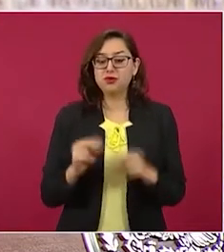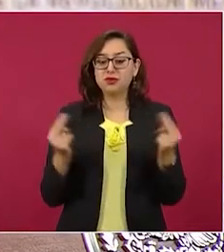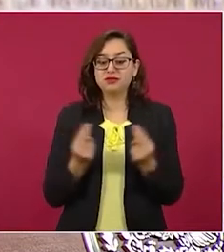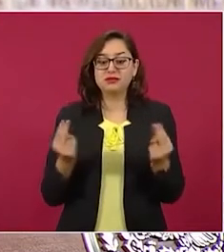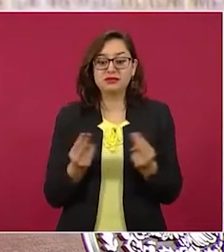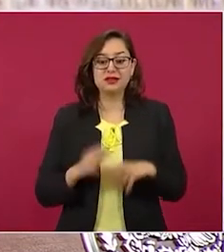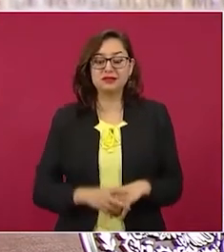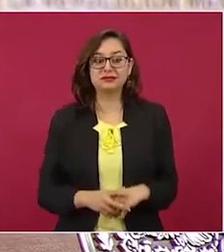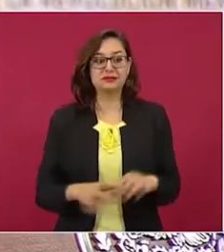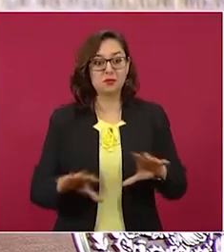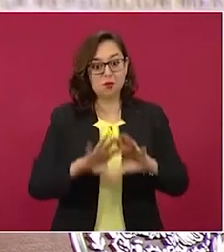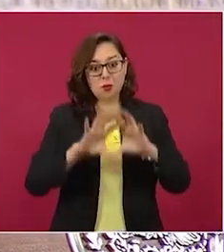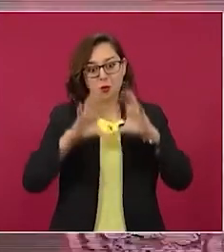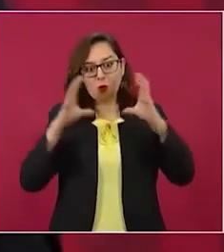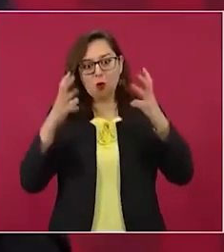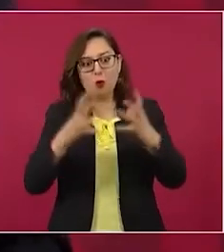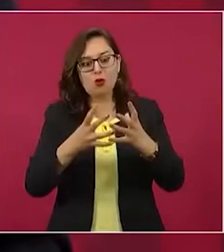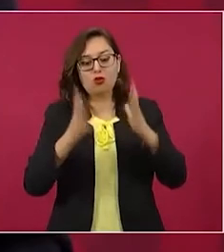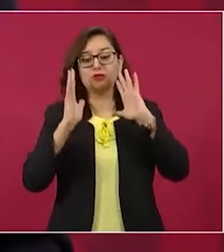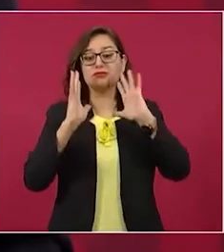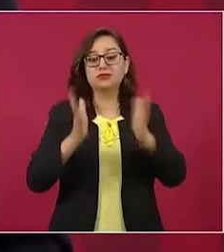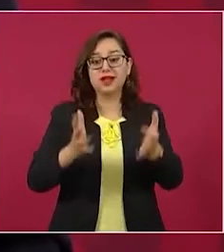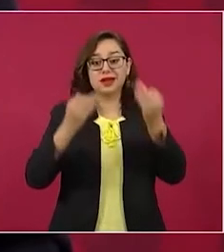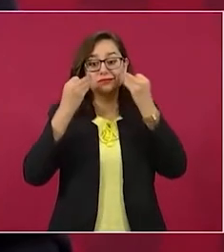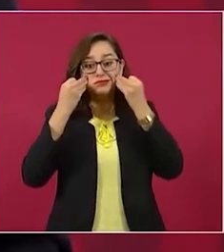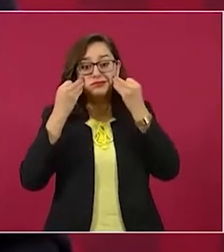del modelo neoliberal.